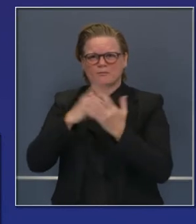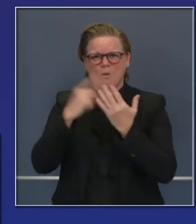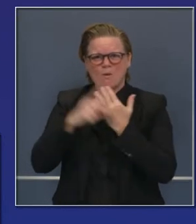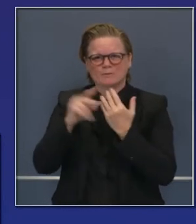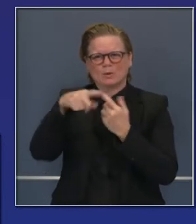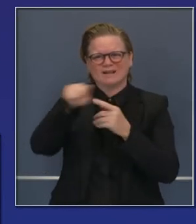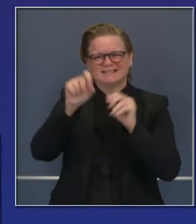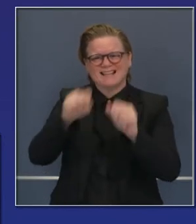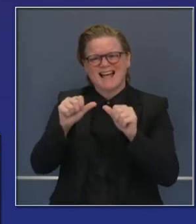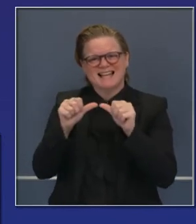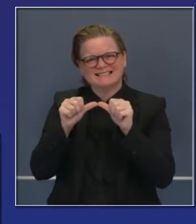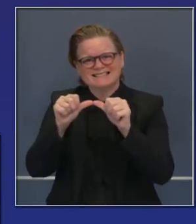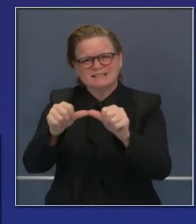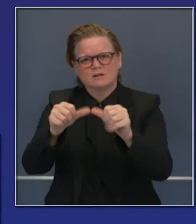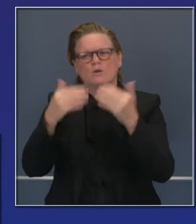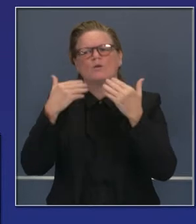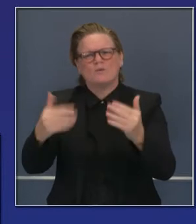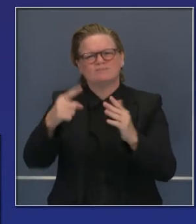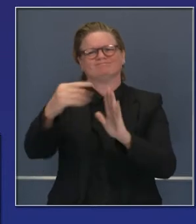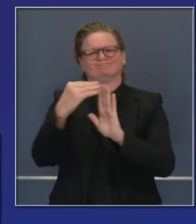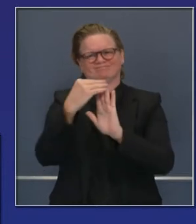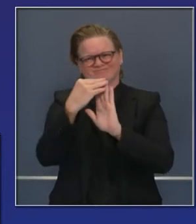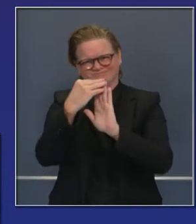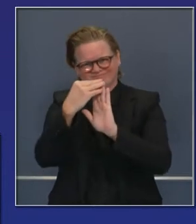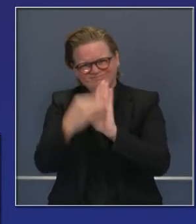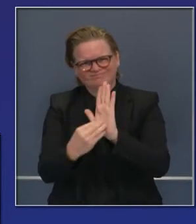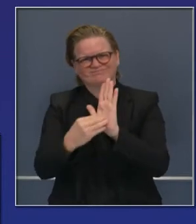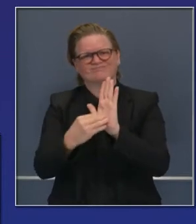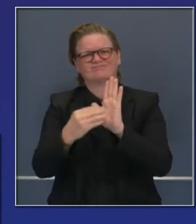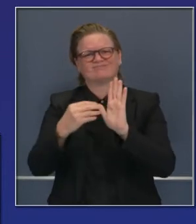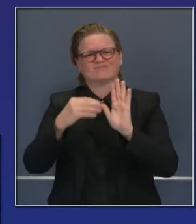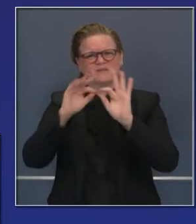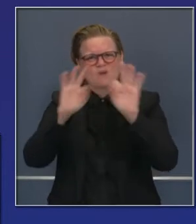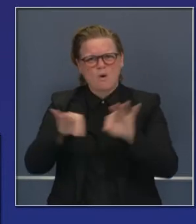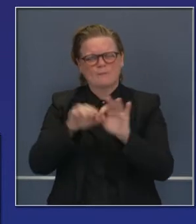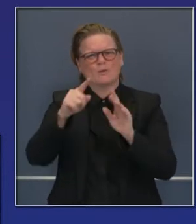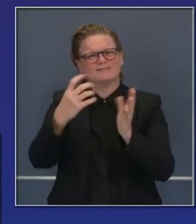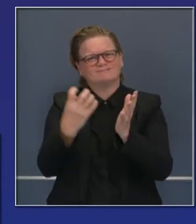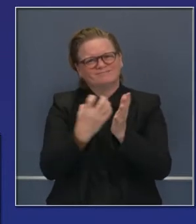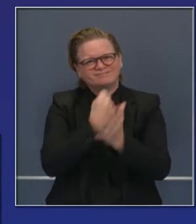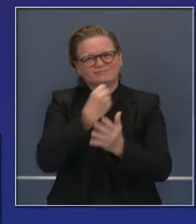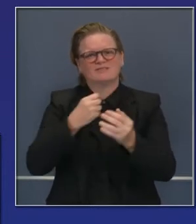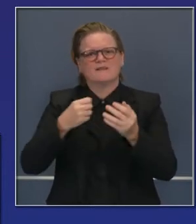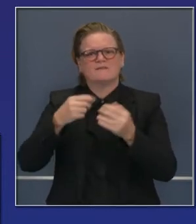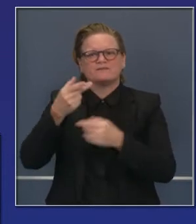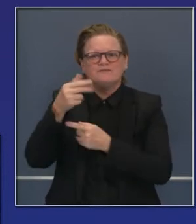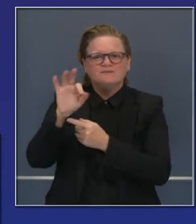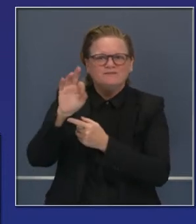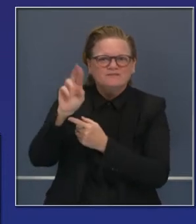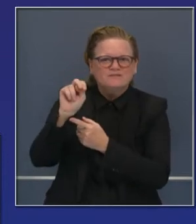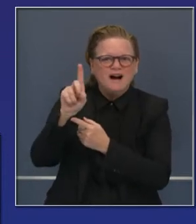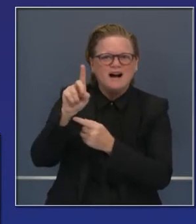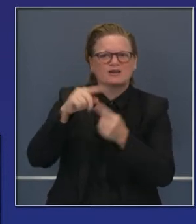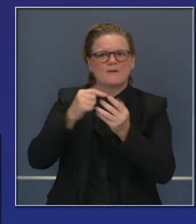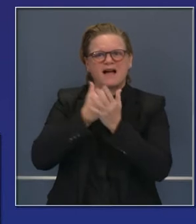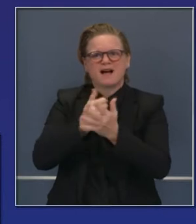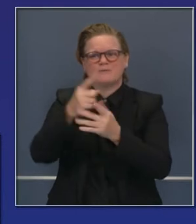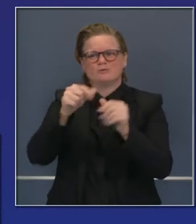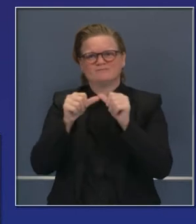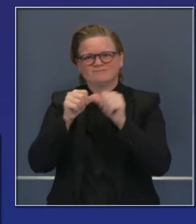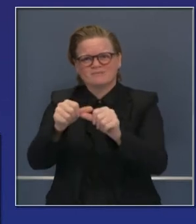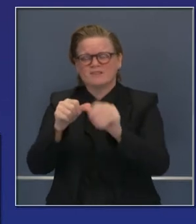PPP fue tan importante y sigue siendo crítico que obtengamos más apoyo del gobierno federal.